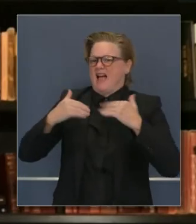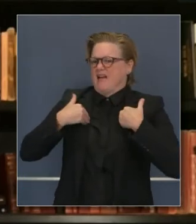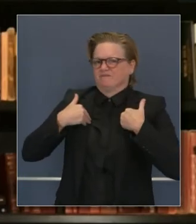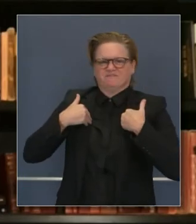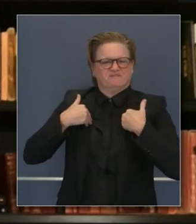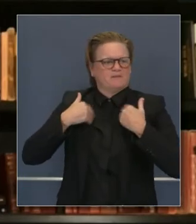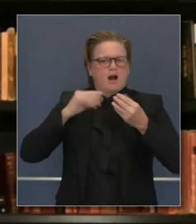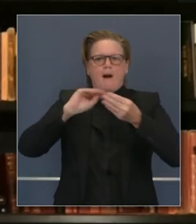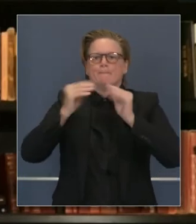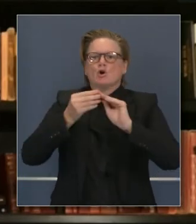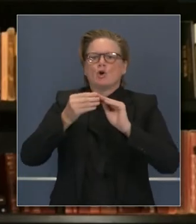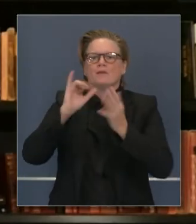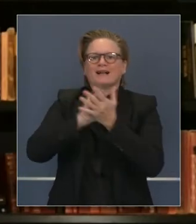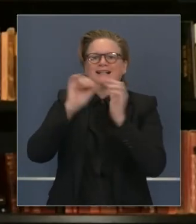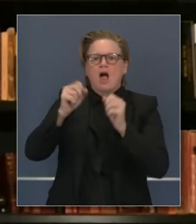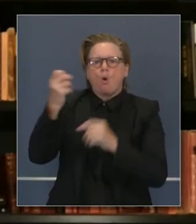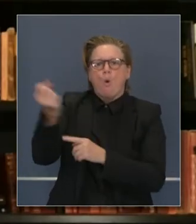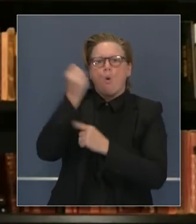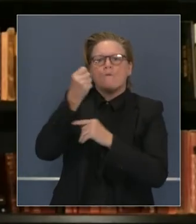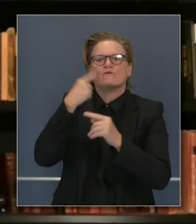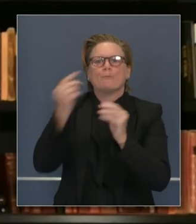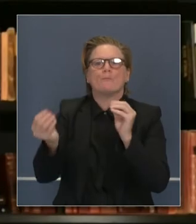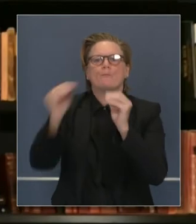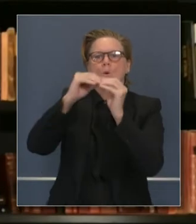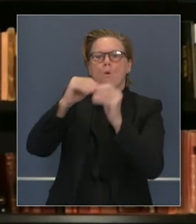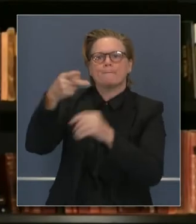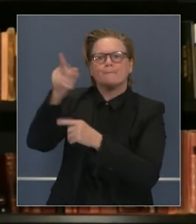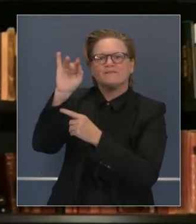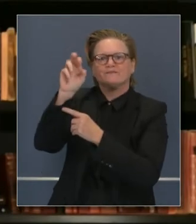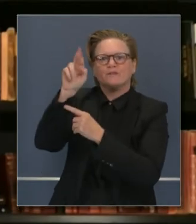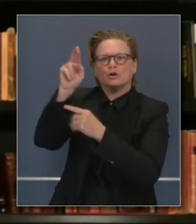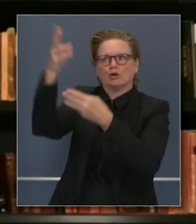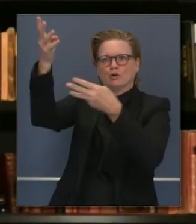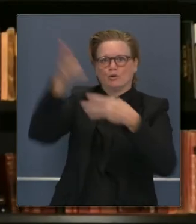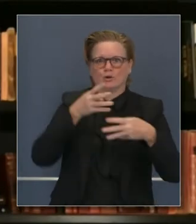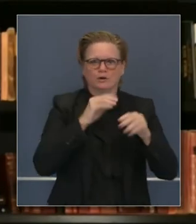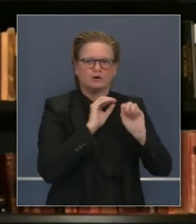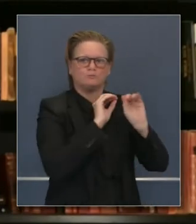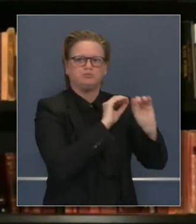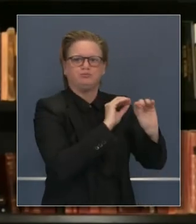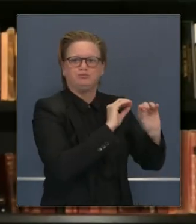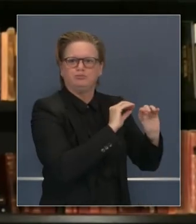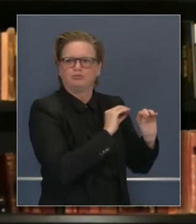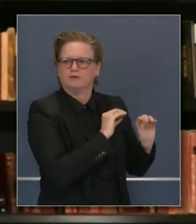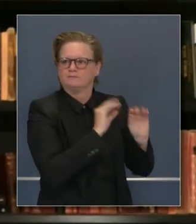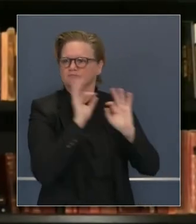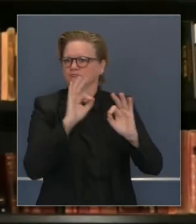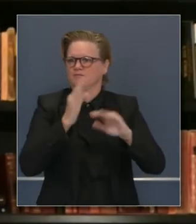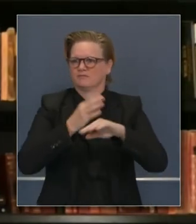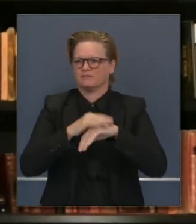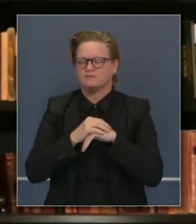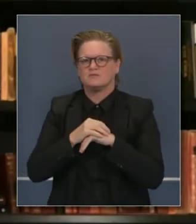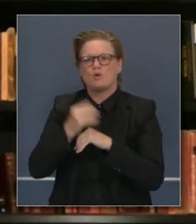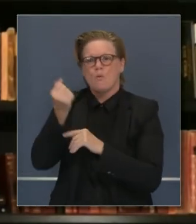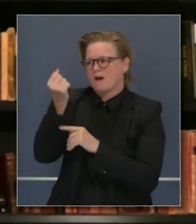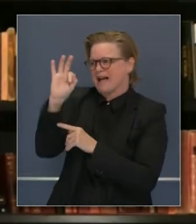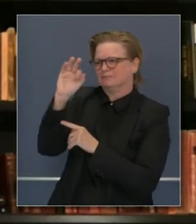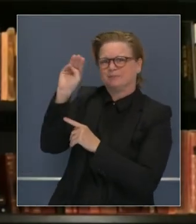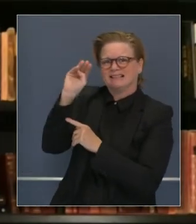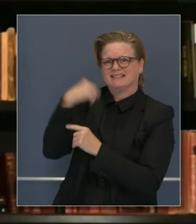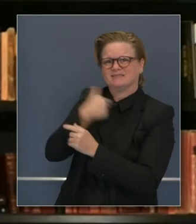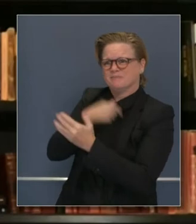proveedores bien establecidos actualmente. Hemos proporcionado más de 19 millones anualmente